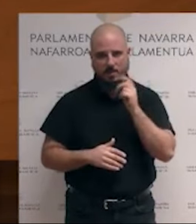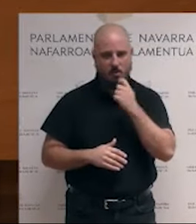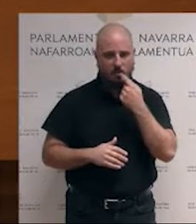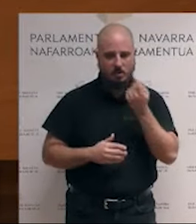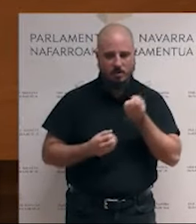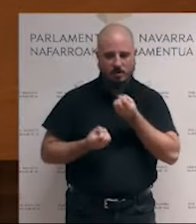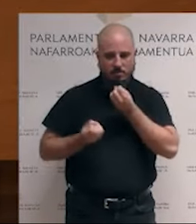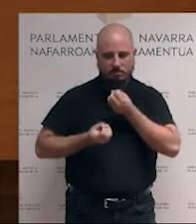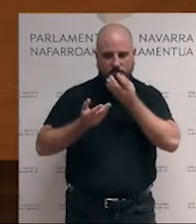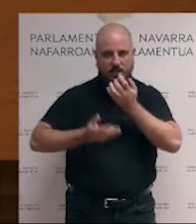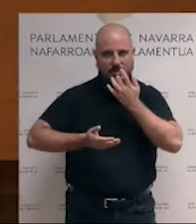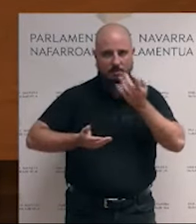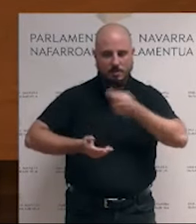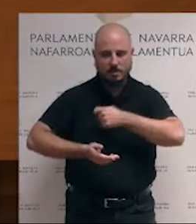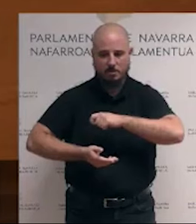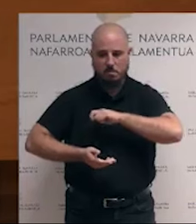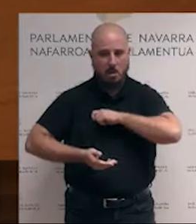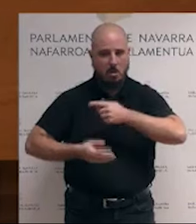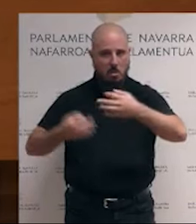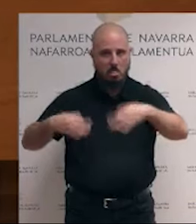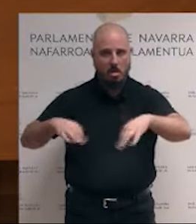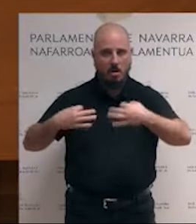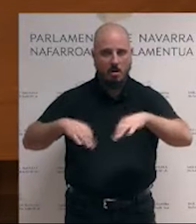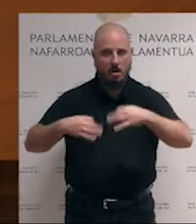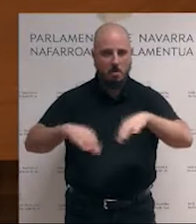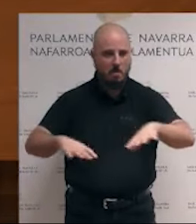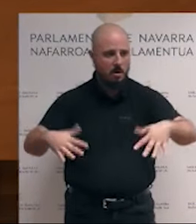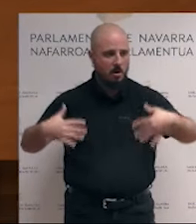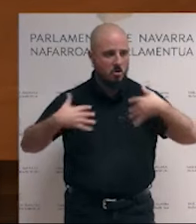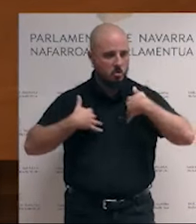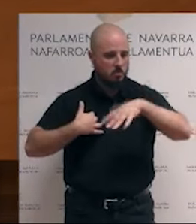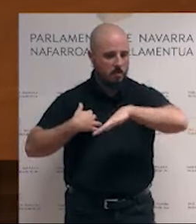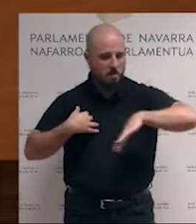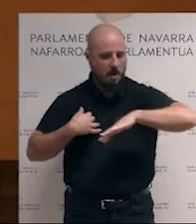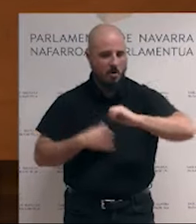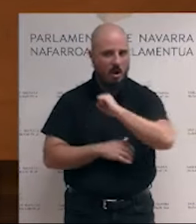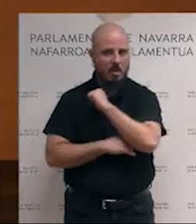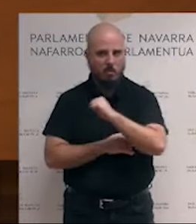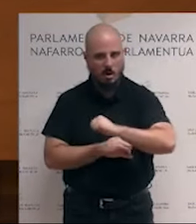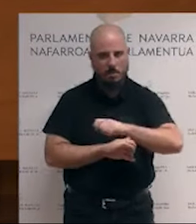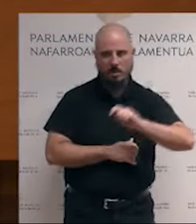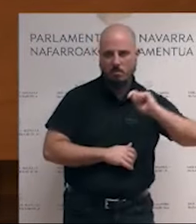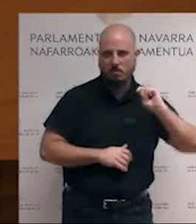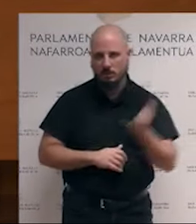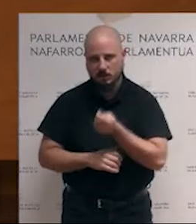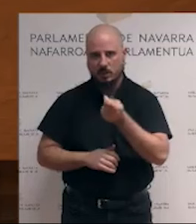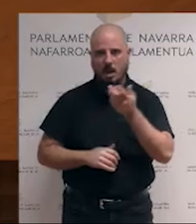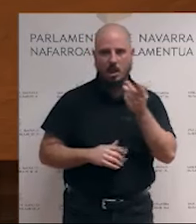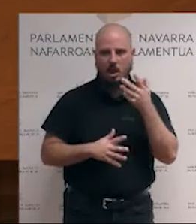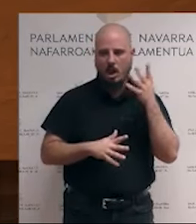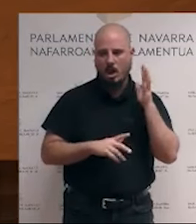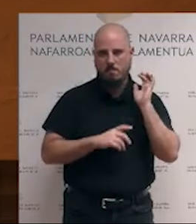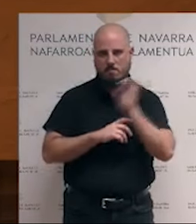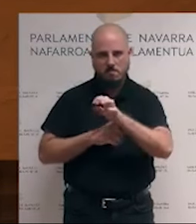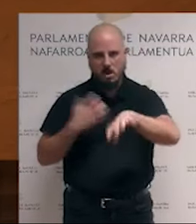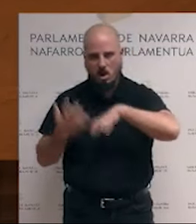los españoles de a pie que ya están sufriendo en sus barrios apuñalamientos, machetazos, ataques violentos y agresiones